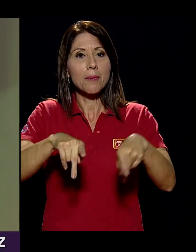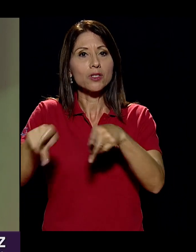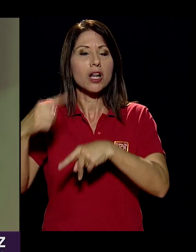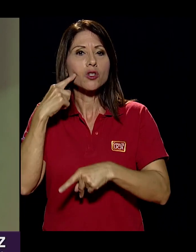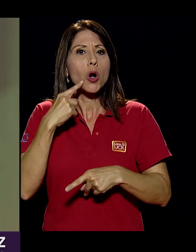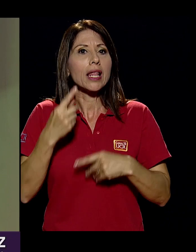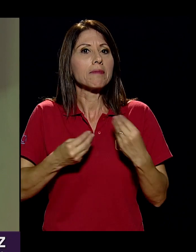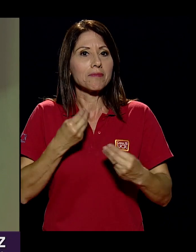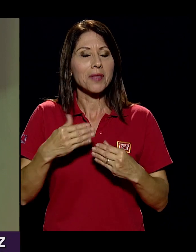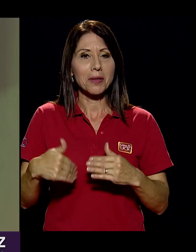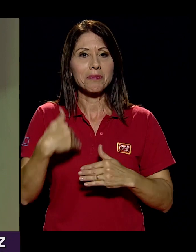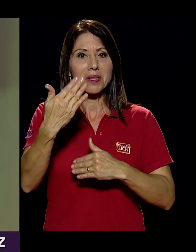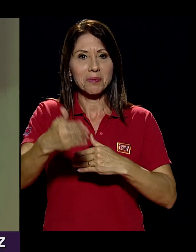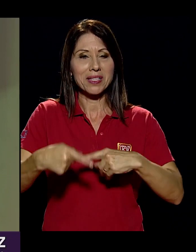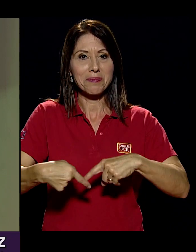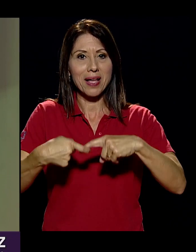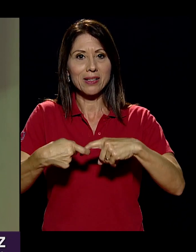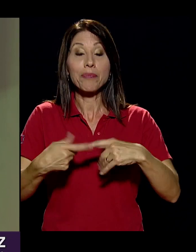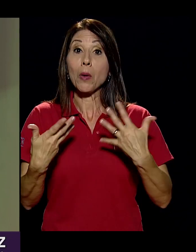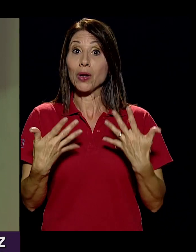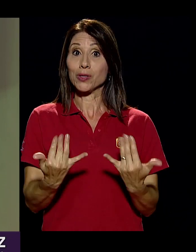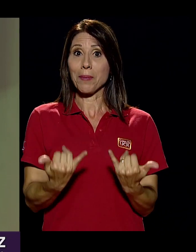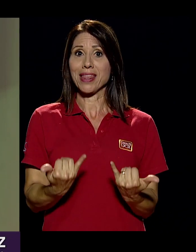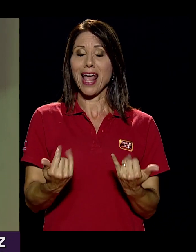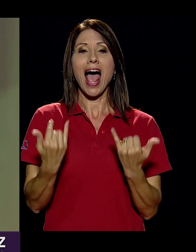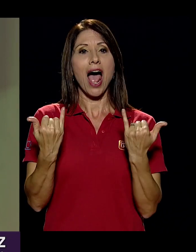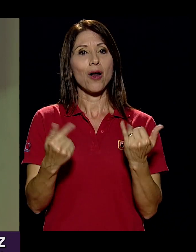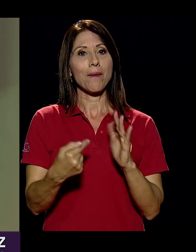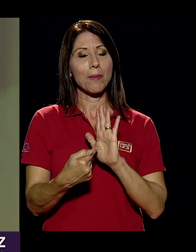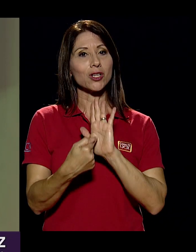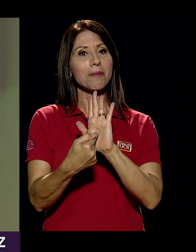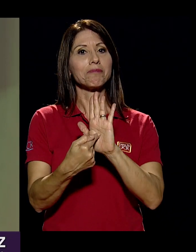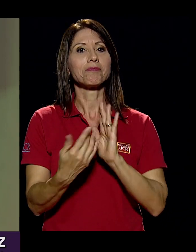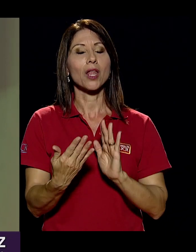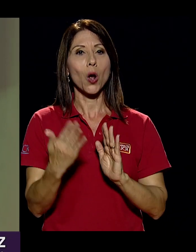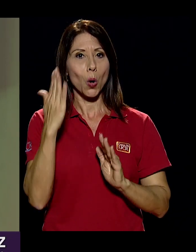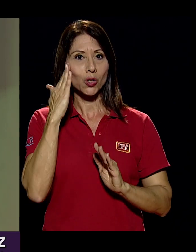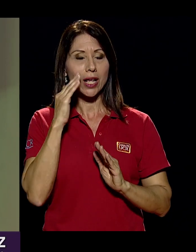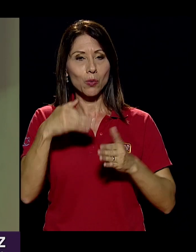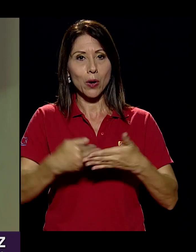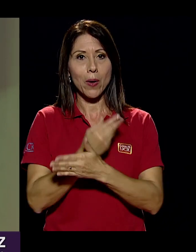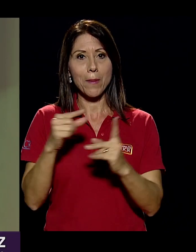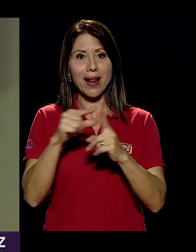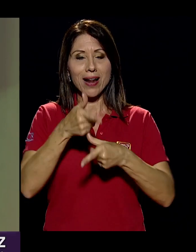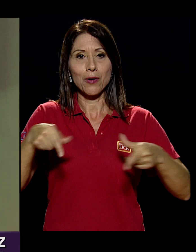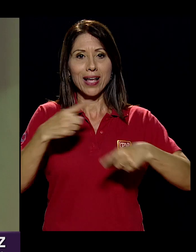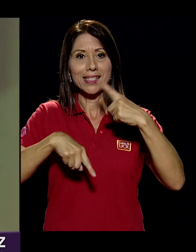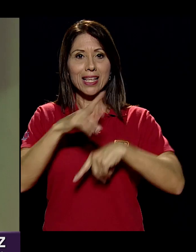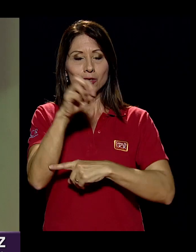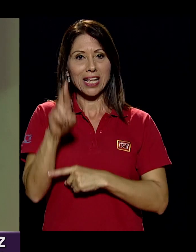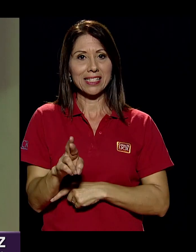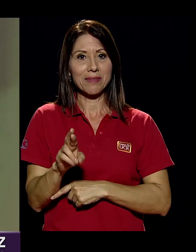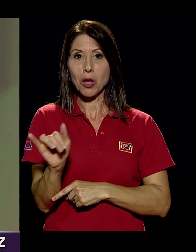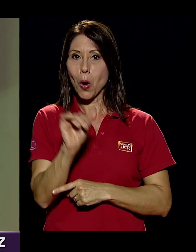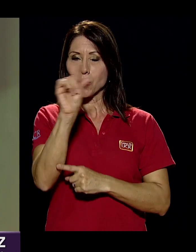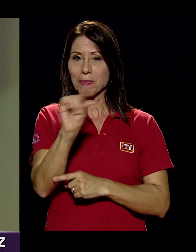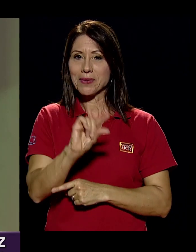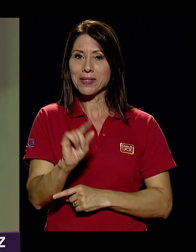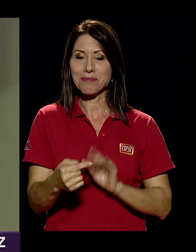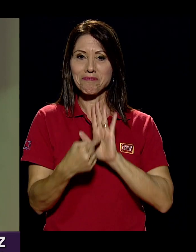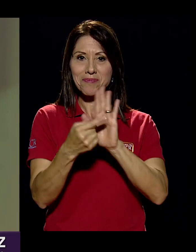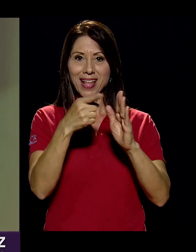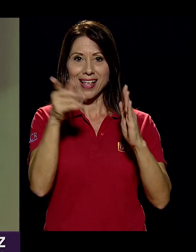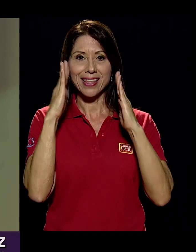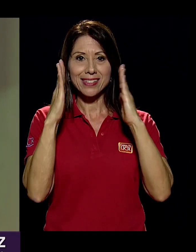Persona Sorda cuando volvamos de la pausa. Justamente ahora vamos a conocer una nueva palabra en lengua de señas costarricense, como la enseñamos cada semana, así que